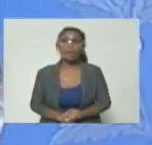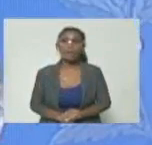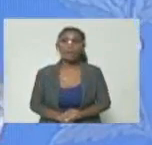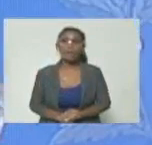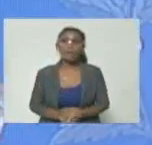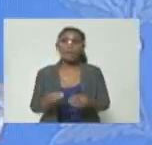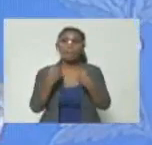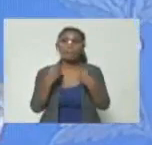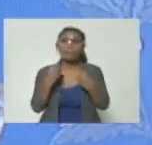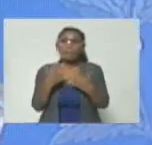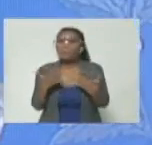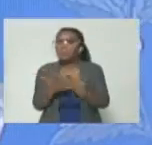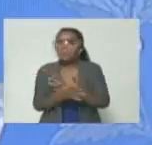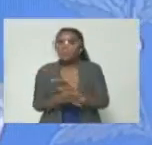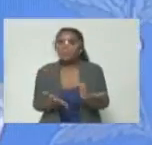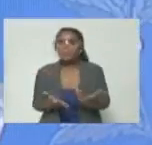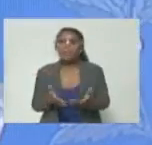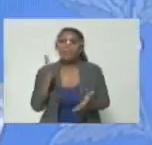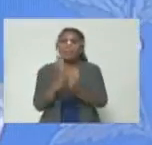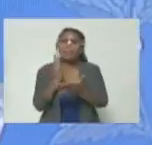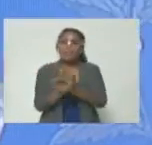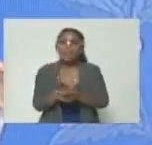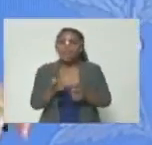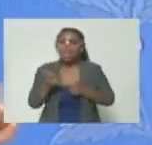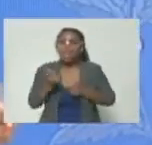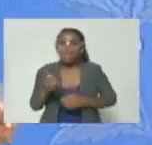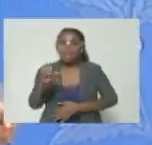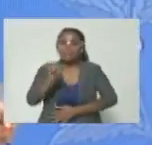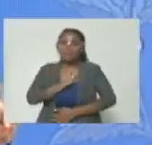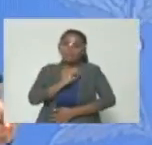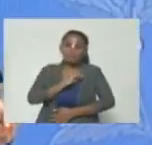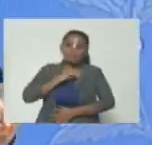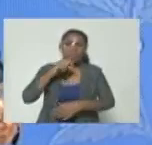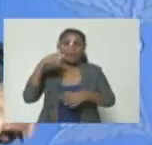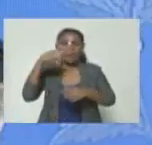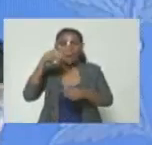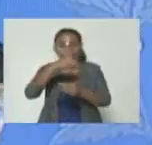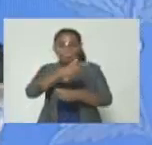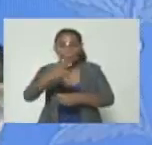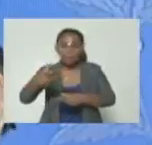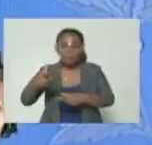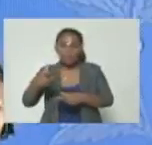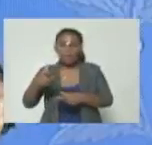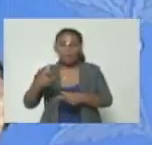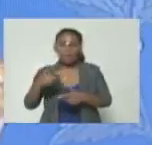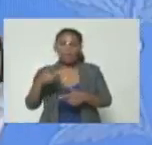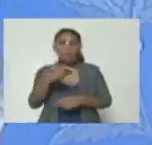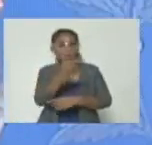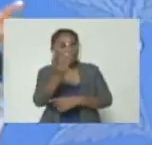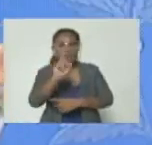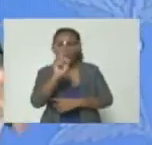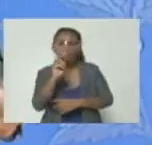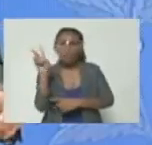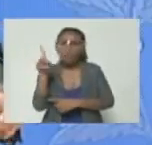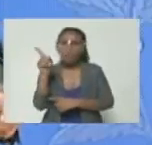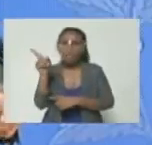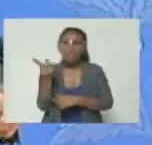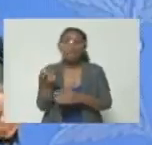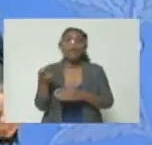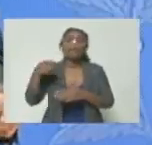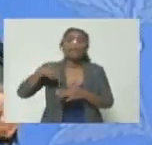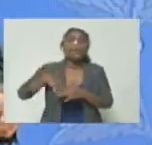¿Para qué? Para que siempre en zozobra, angustia, agitación. Ustedes nos vieron a todos esos, esas cuentas